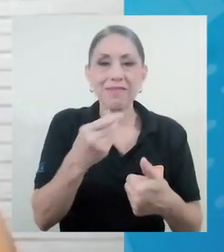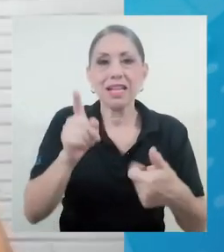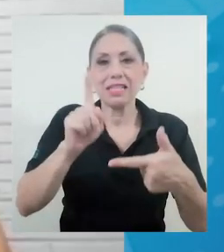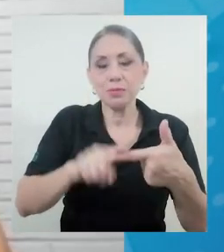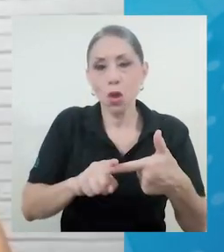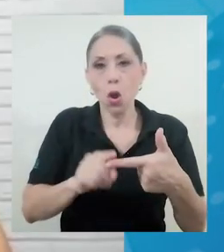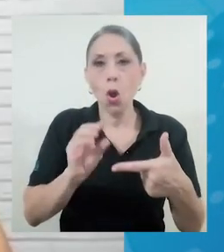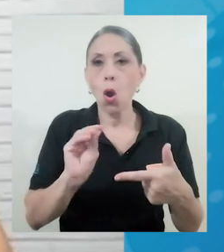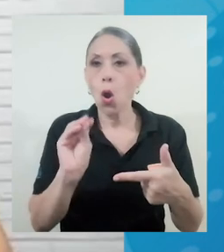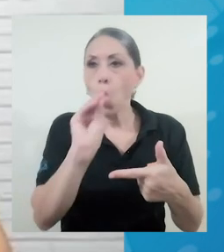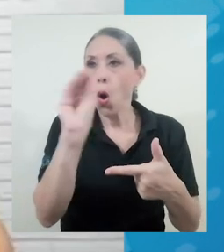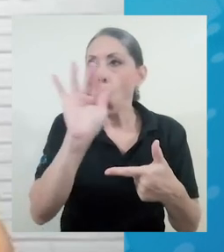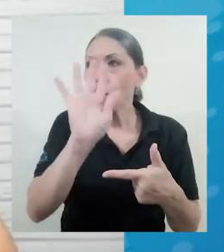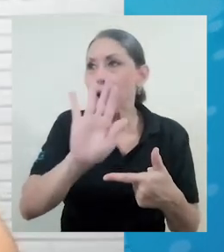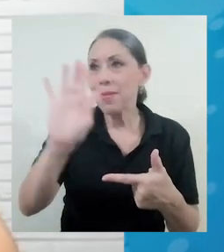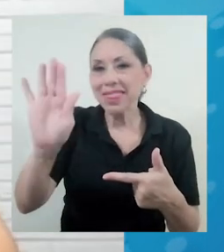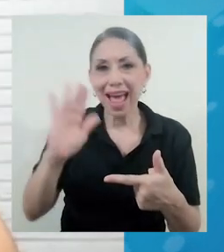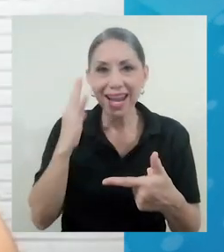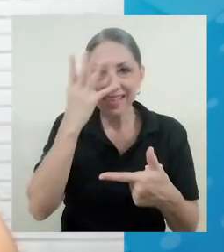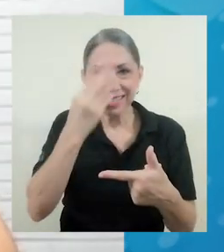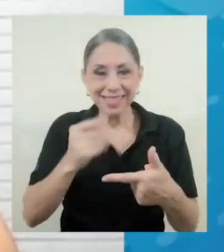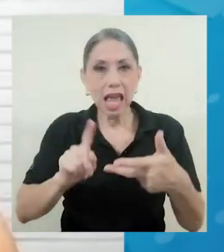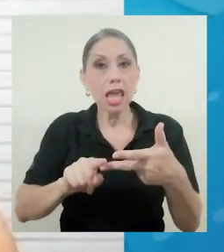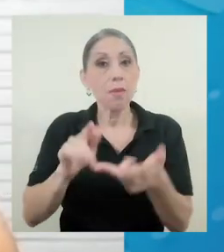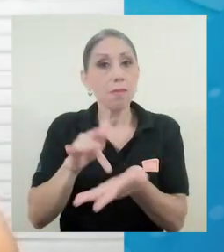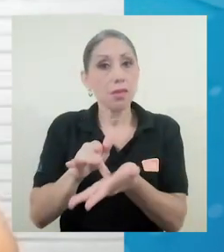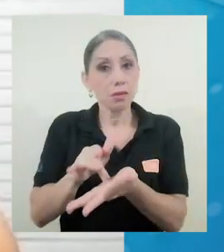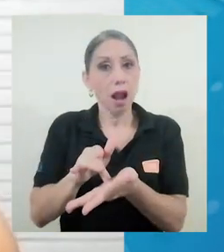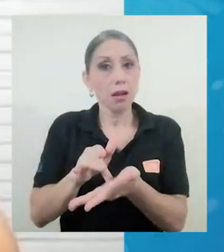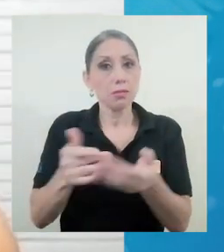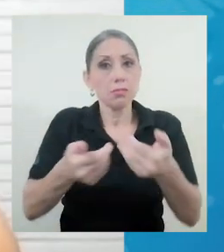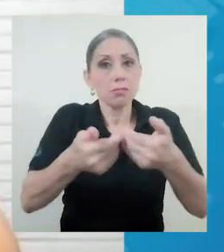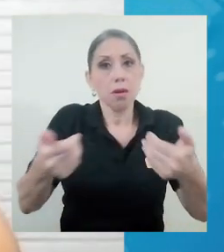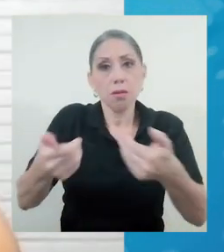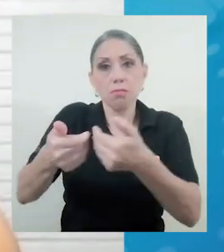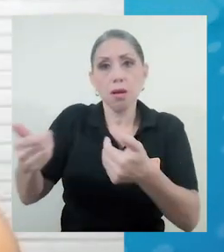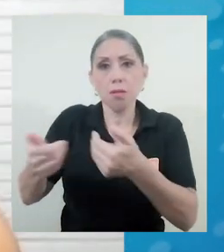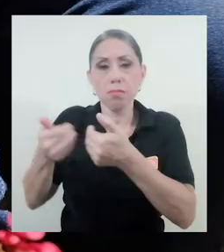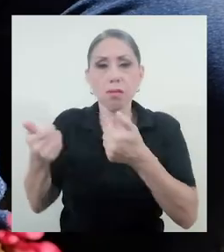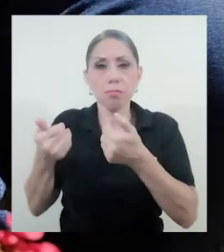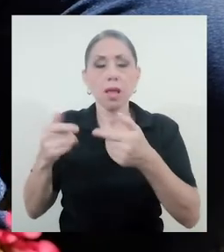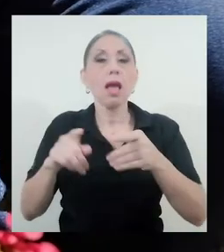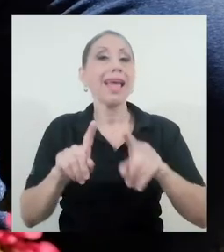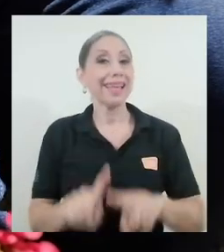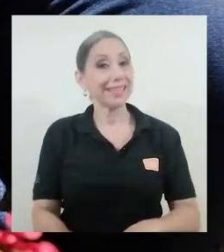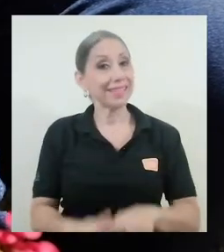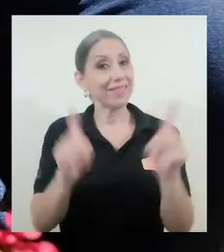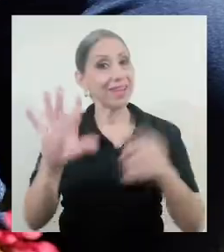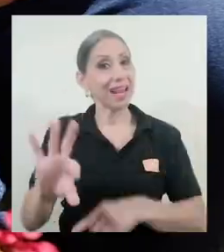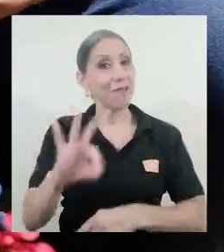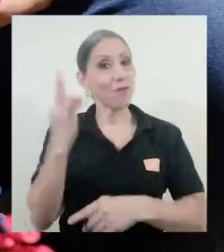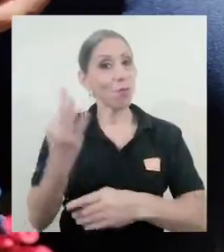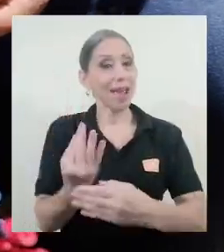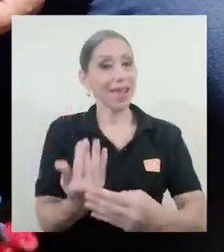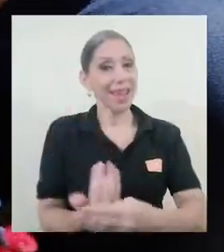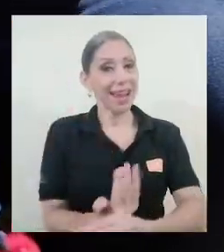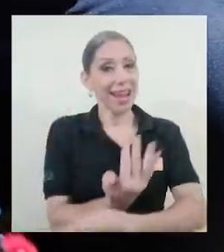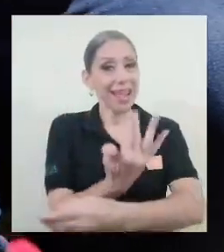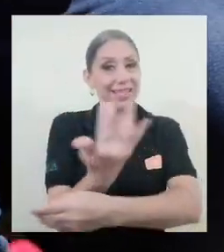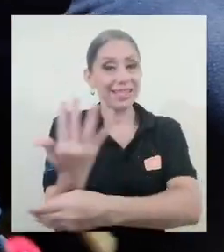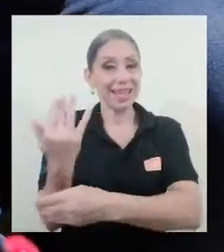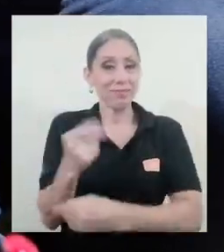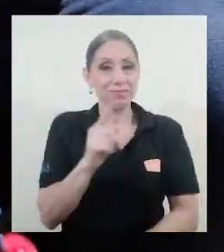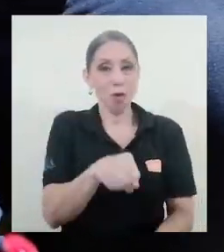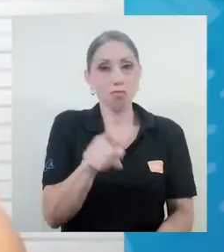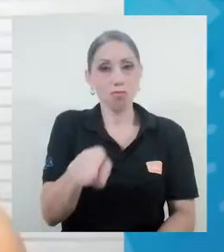de ornamentales y de medicinales, principalmente porque es diferente la manera en que crecen cada una de las